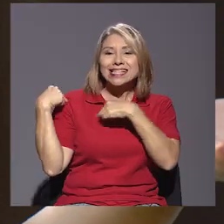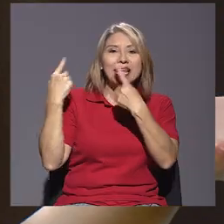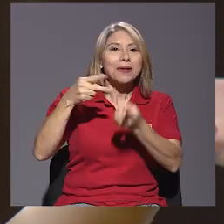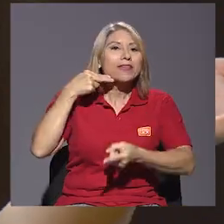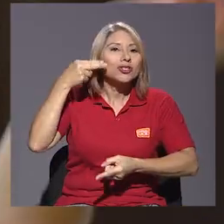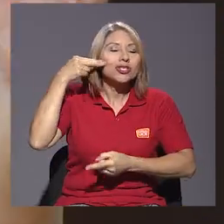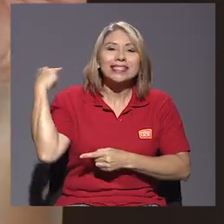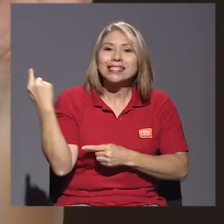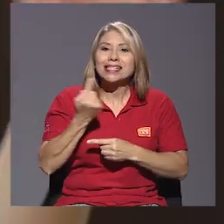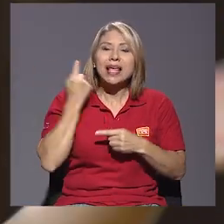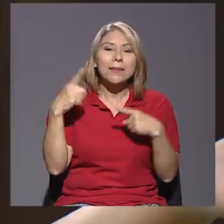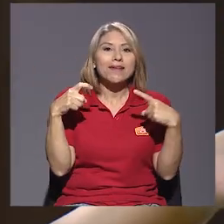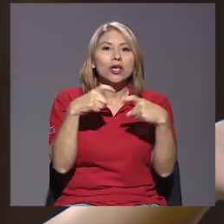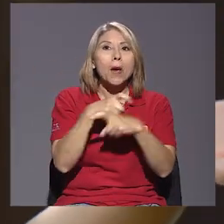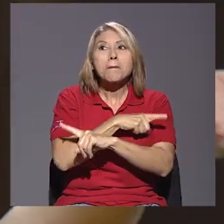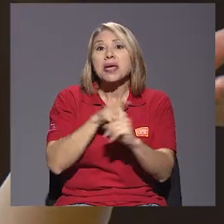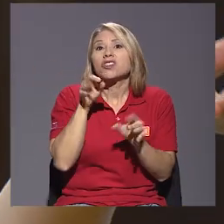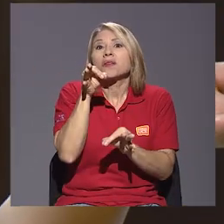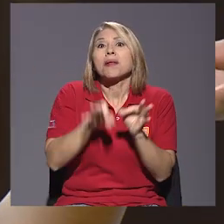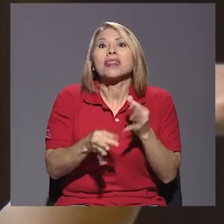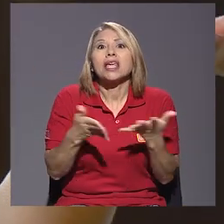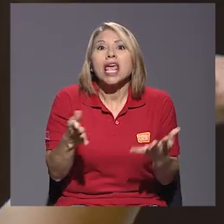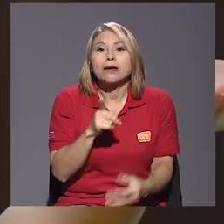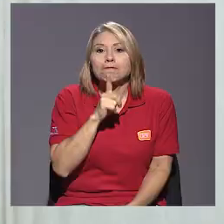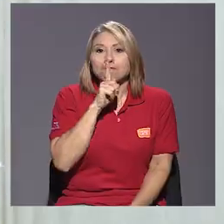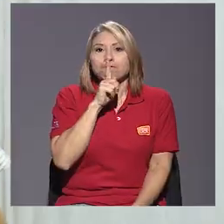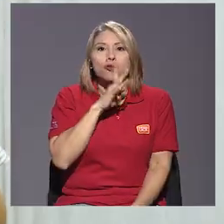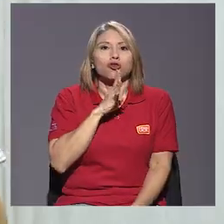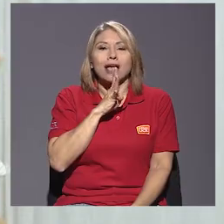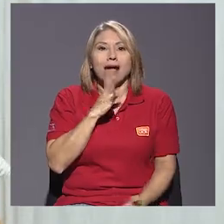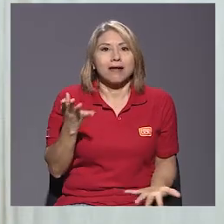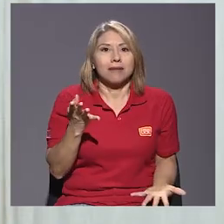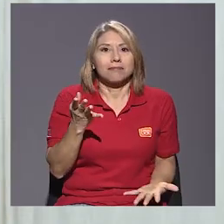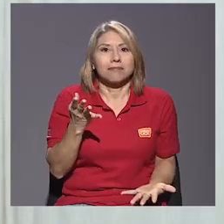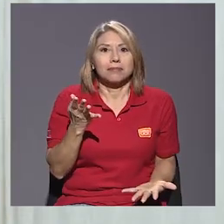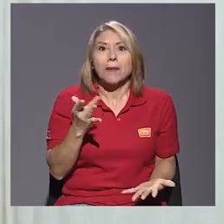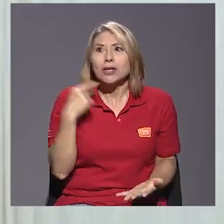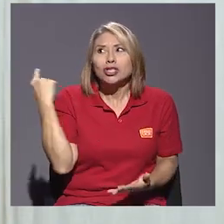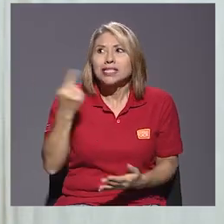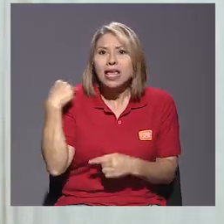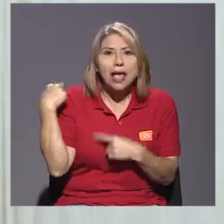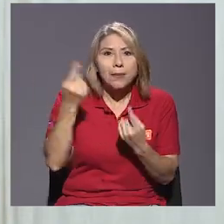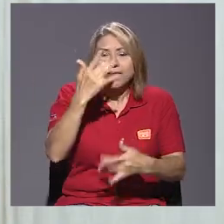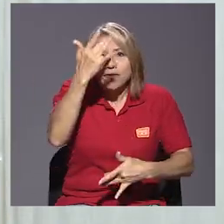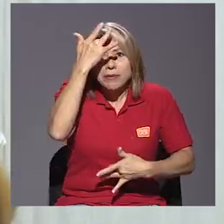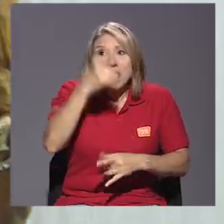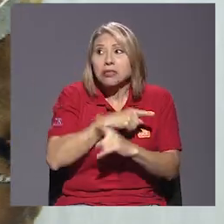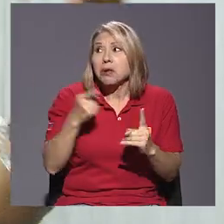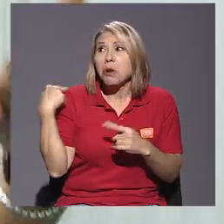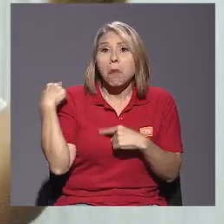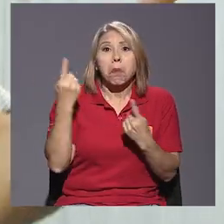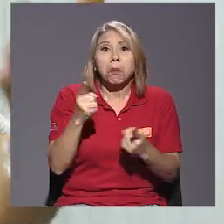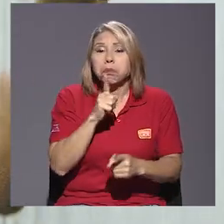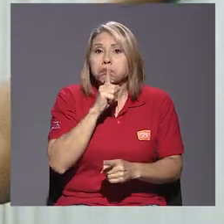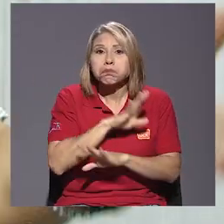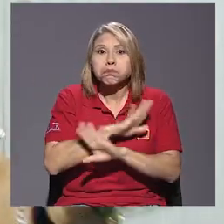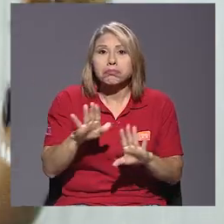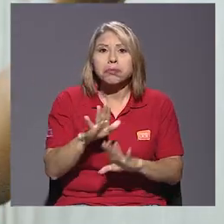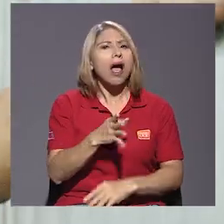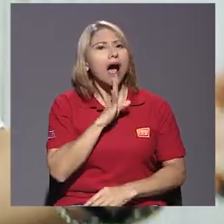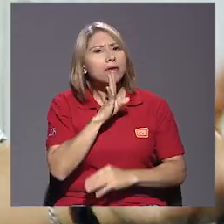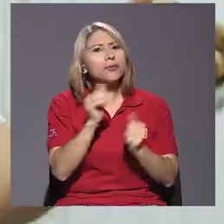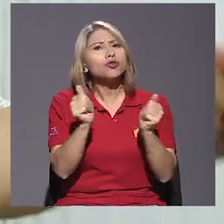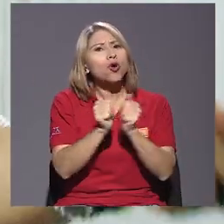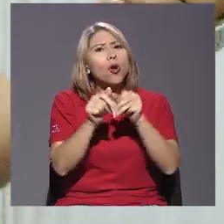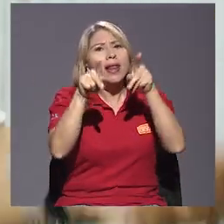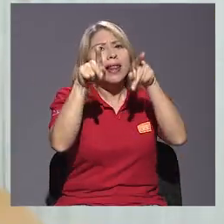se hablan. Siempre ha habido enfermedades, o sea, todo eso simplemente no se habla. Bueno, hablemos de eso con nuestra pareja. Incluso con esta pareja sexual